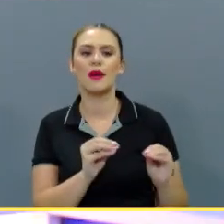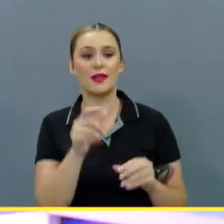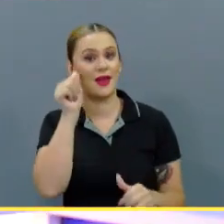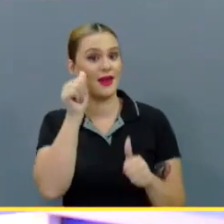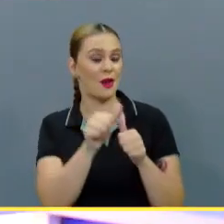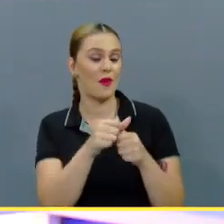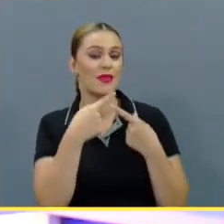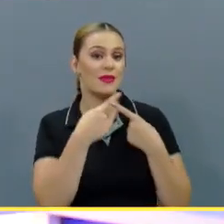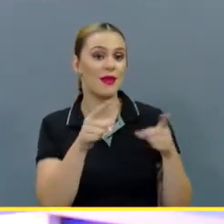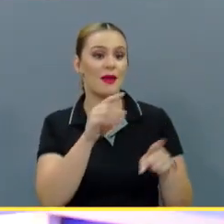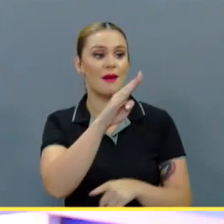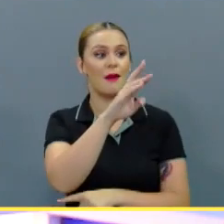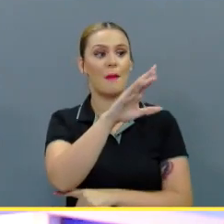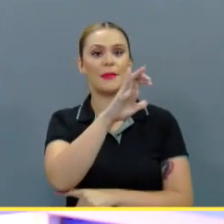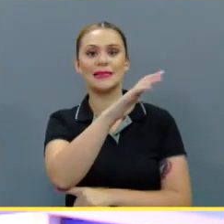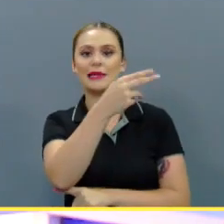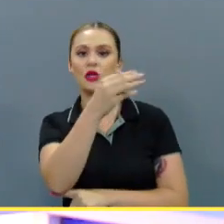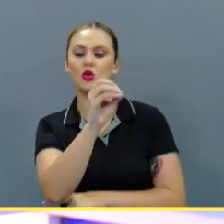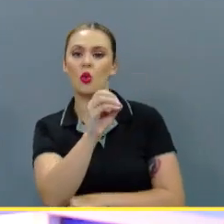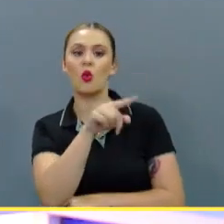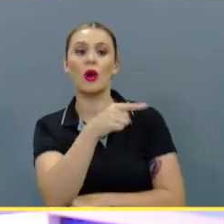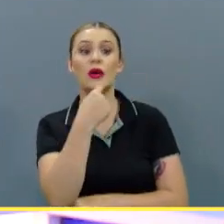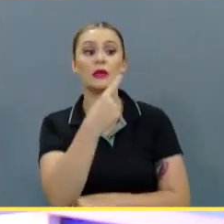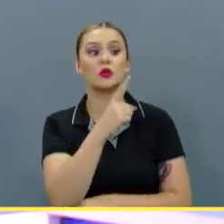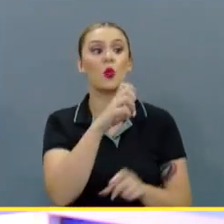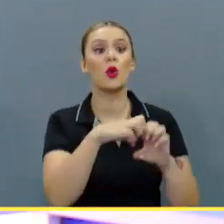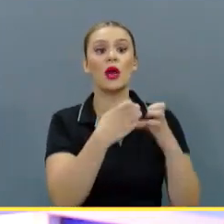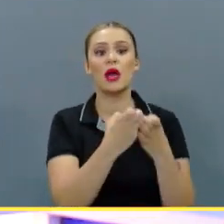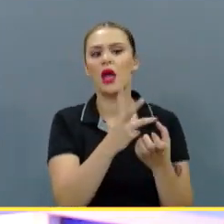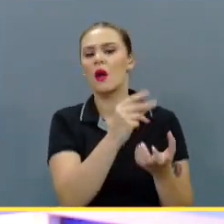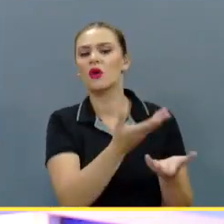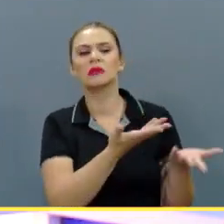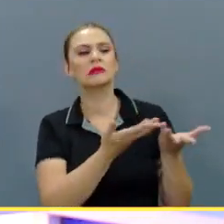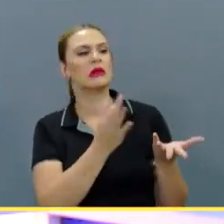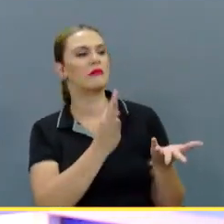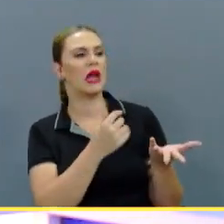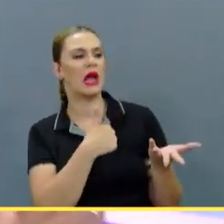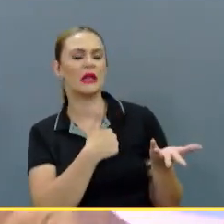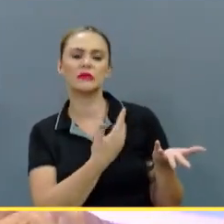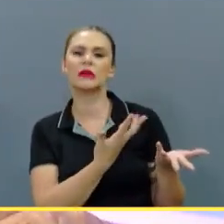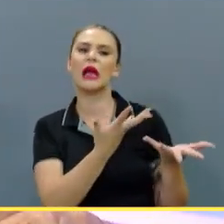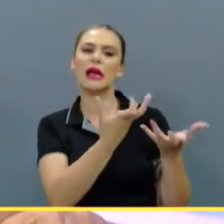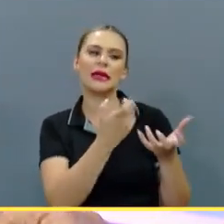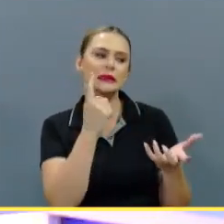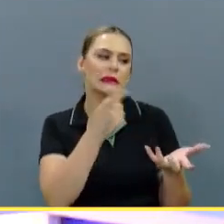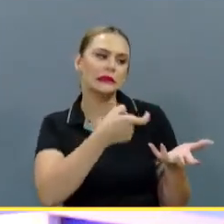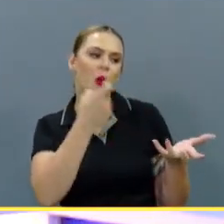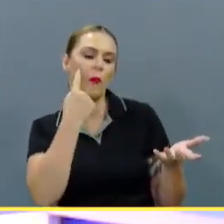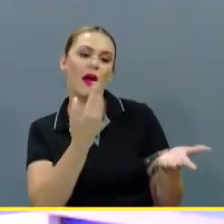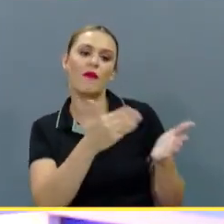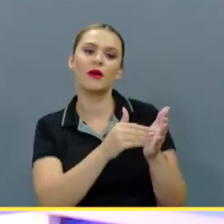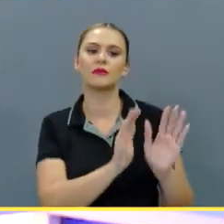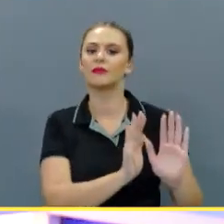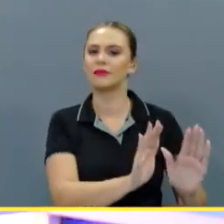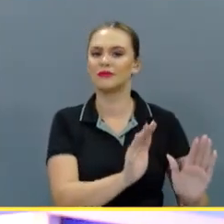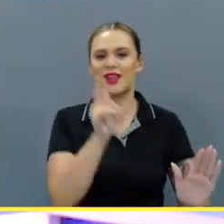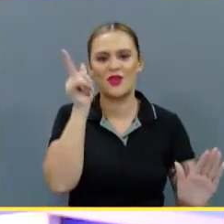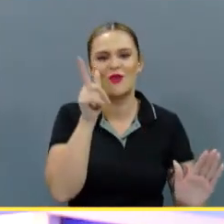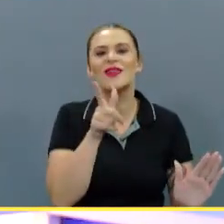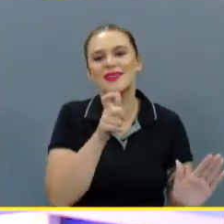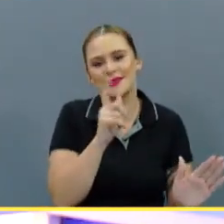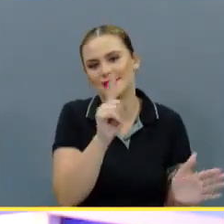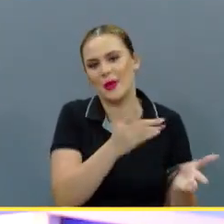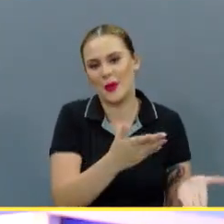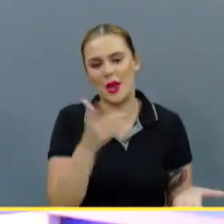Recuerden las declaraciones de Briseño. Que dice, había un equipo que no me trató bien y que me quiso seducir para regresar. Queda clarísimo que